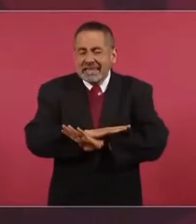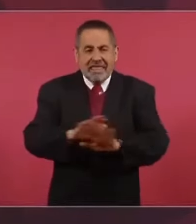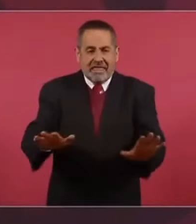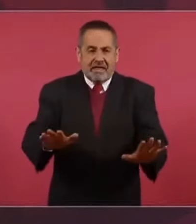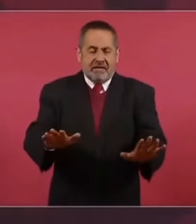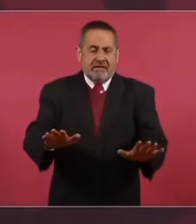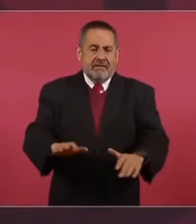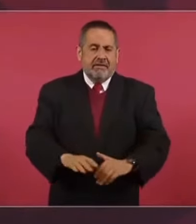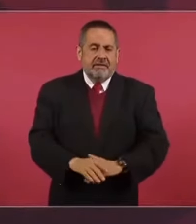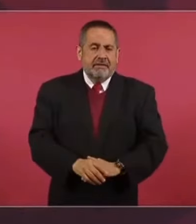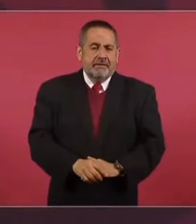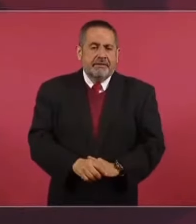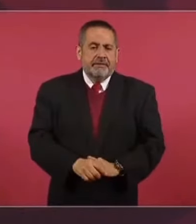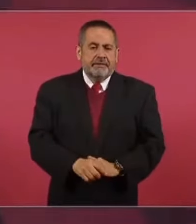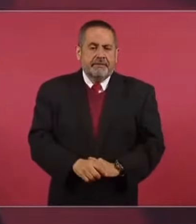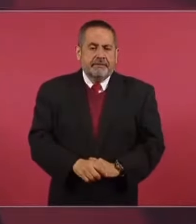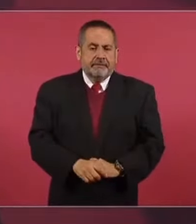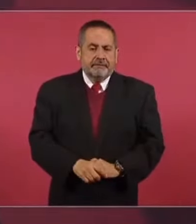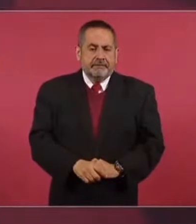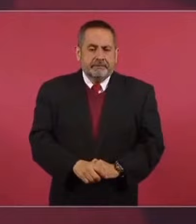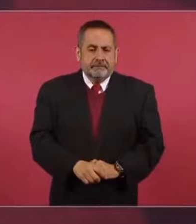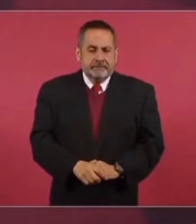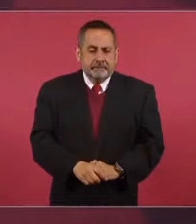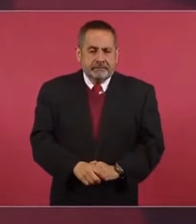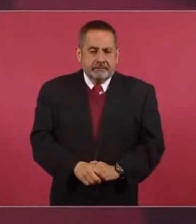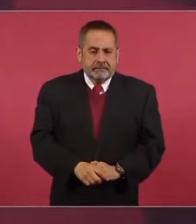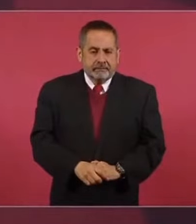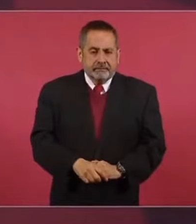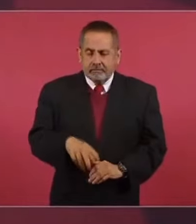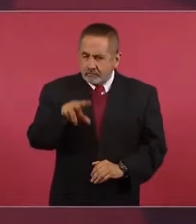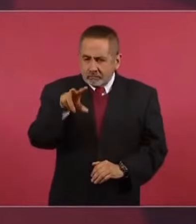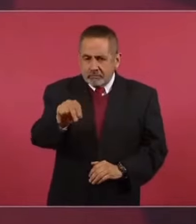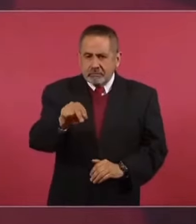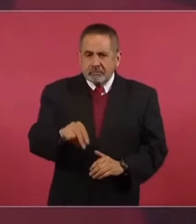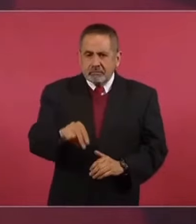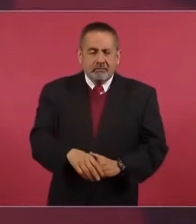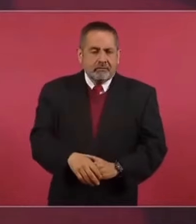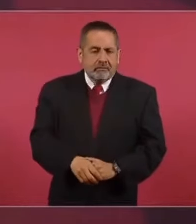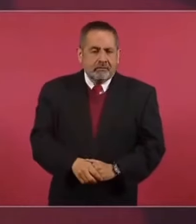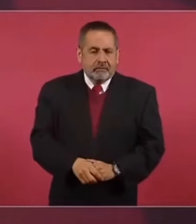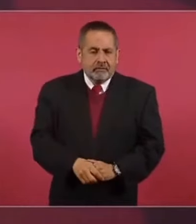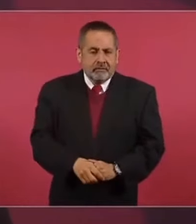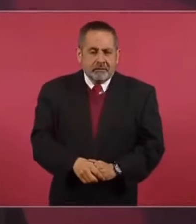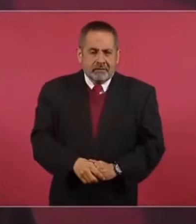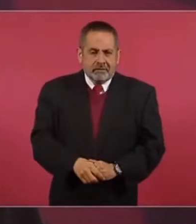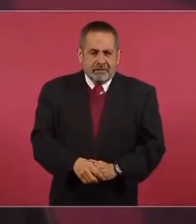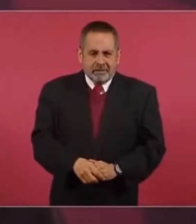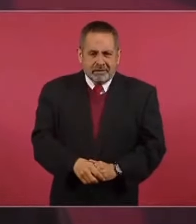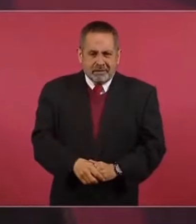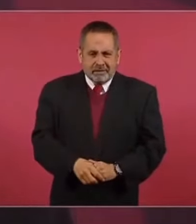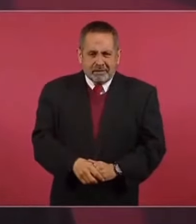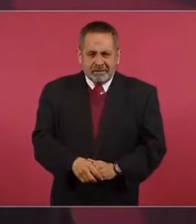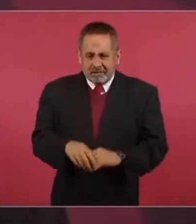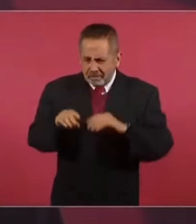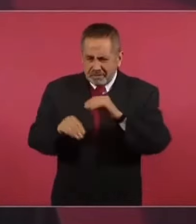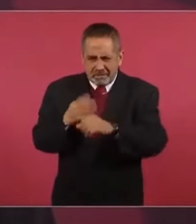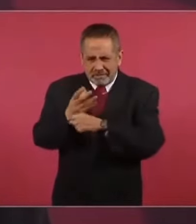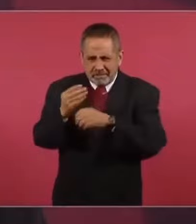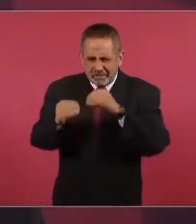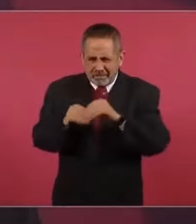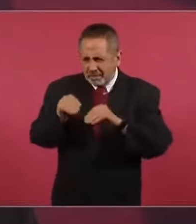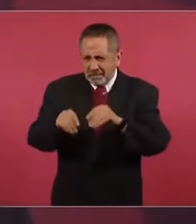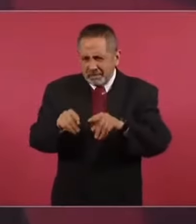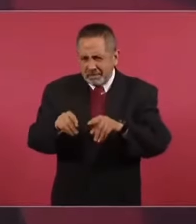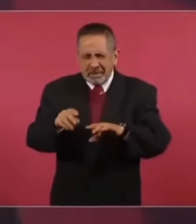lealtades, no… No, no, sí tenemos mantenimiento. Ah, mantenimiento para… Sí,